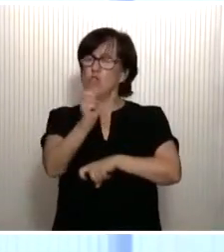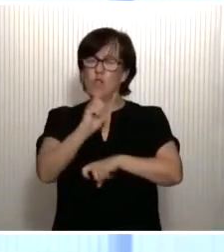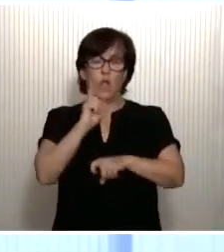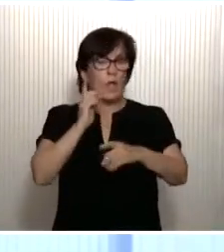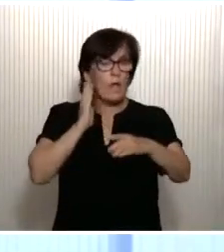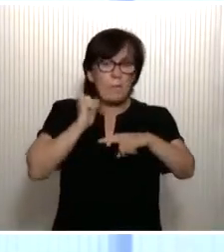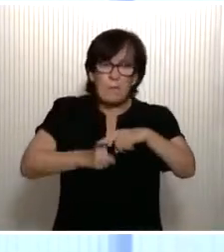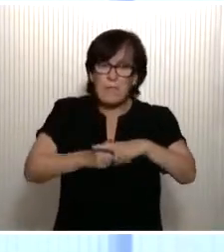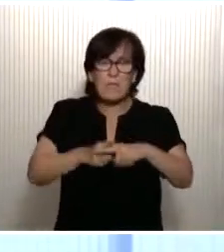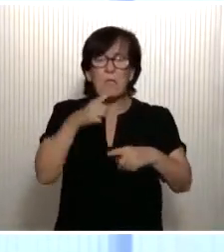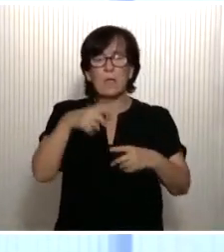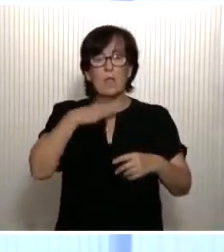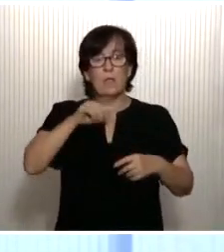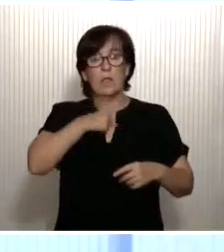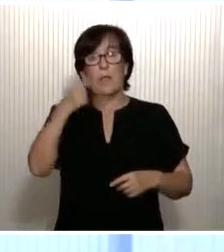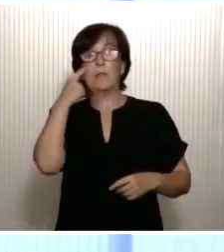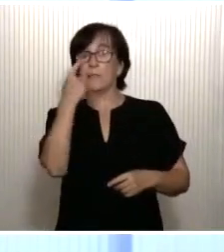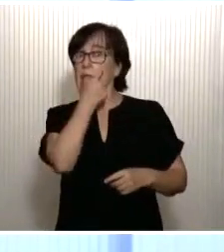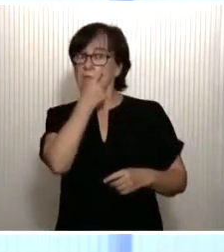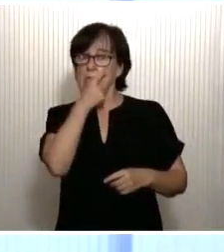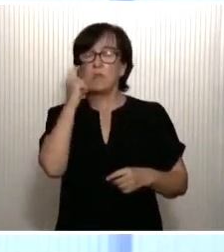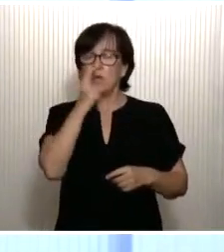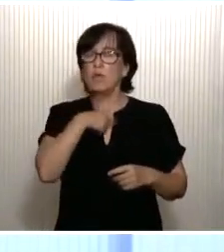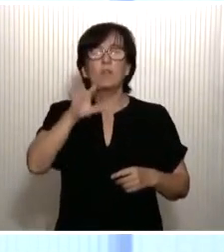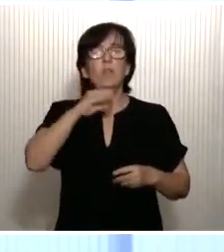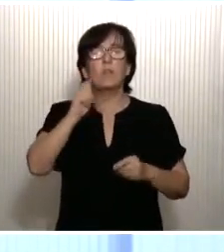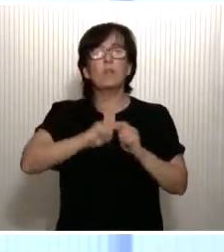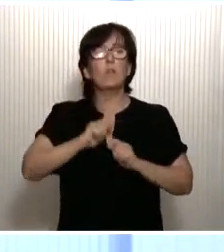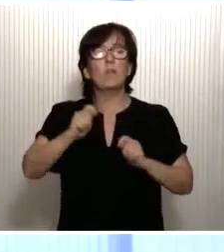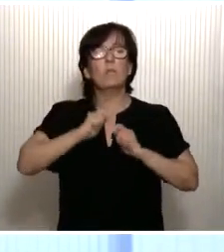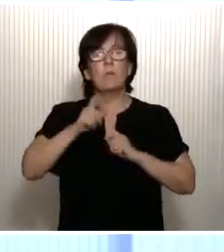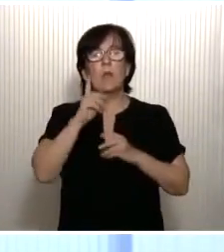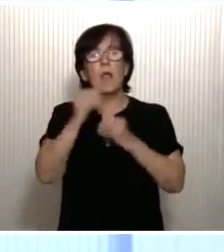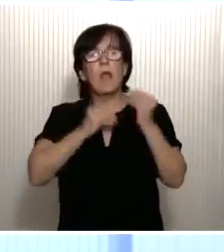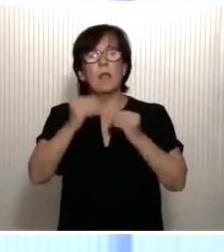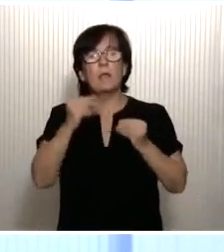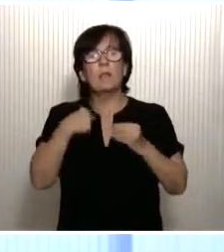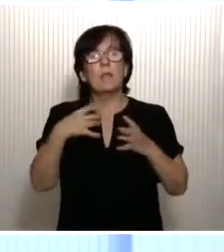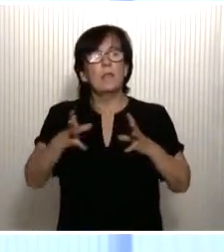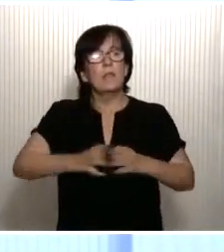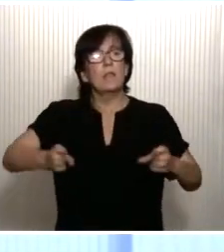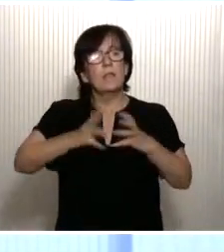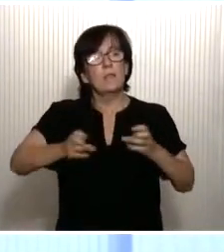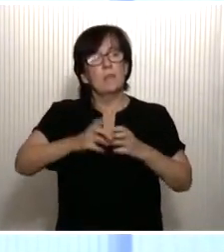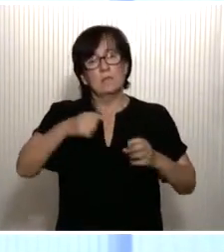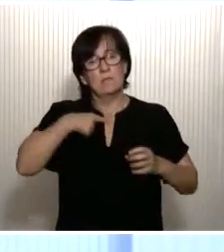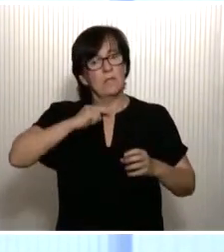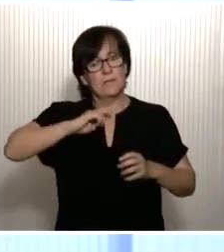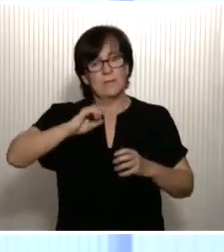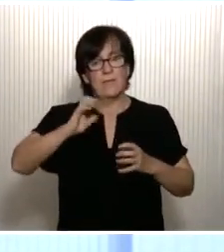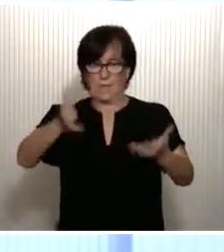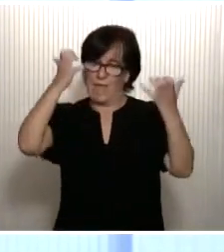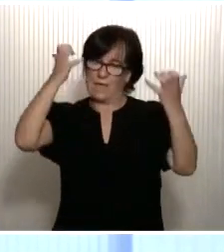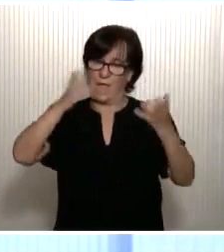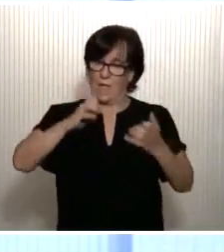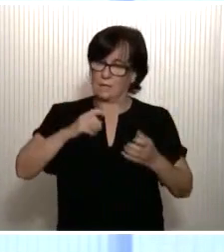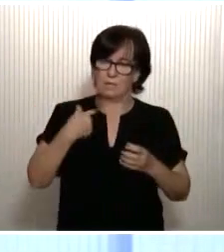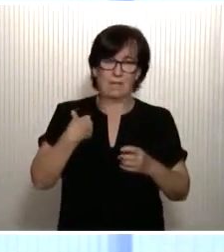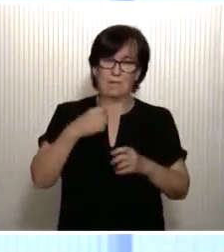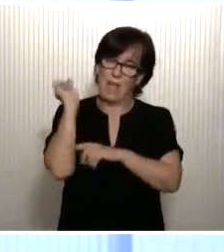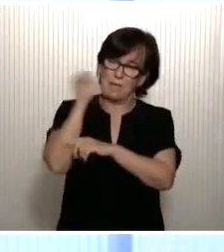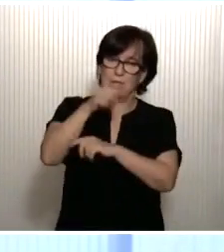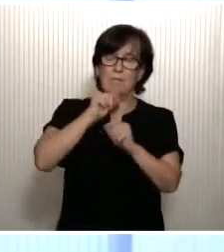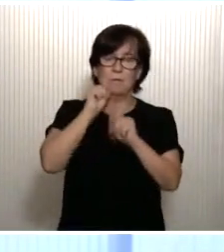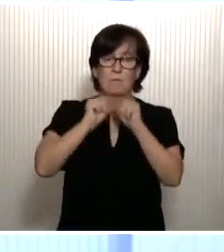que ver o ser testigo de ellos nos va a privar de esa ansiada victoria final. En esa tarea